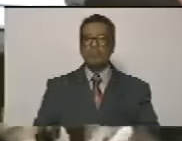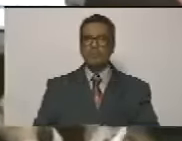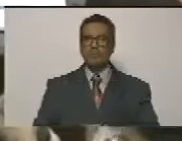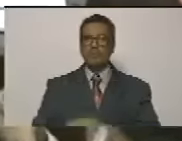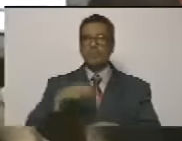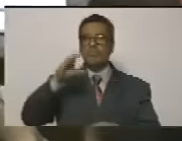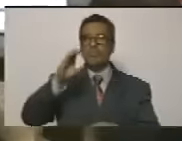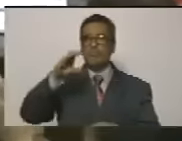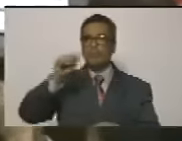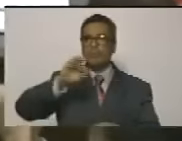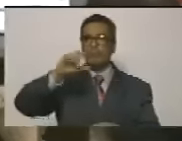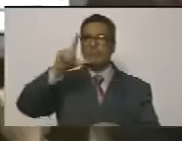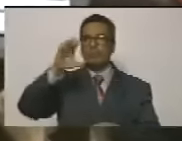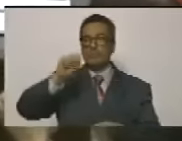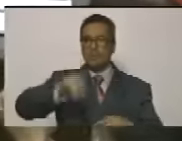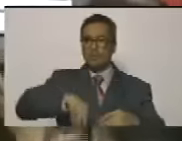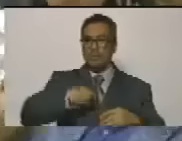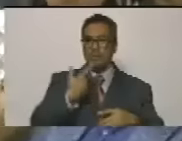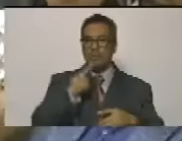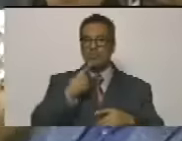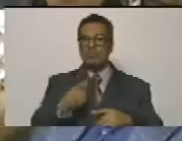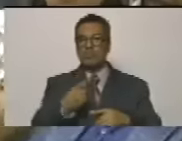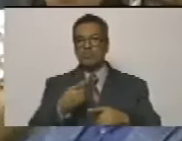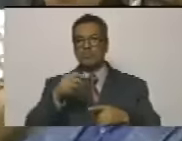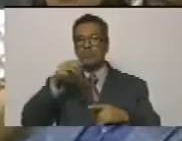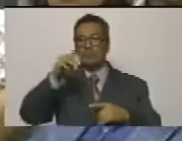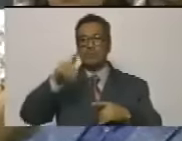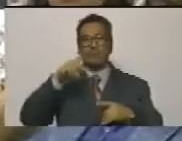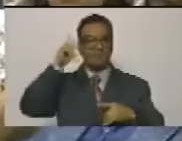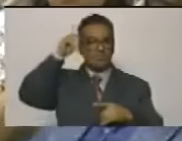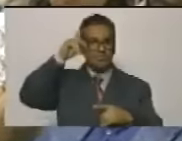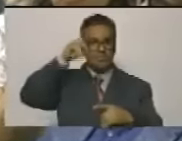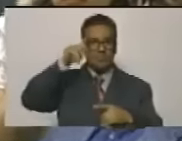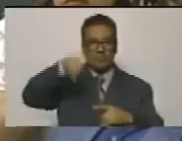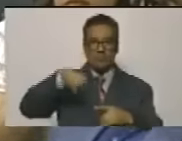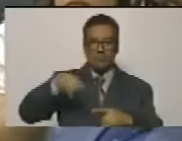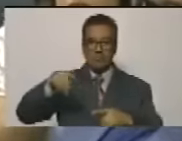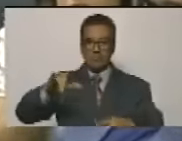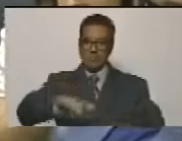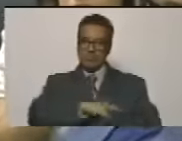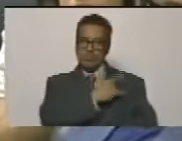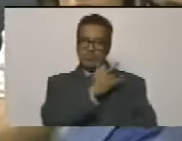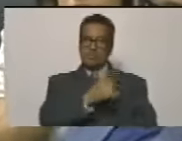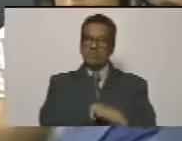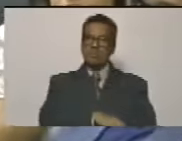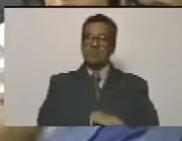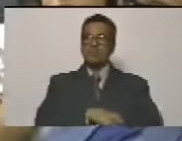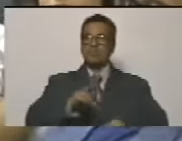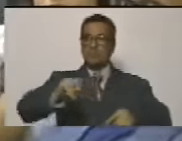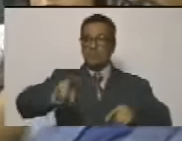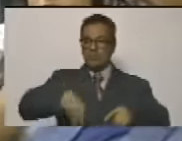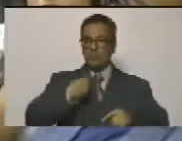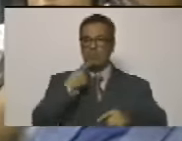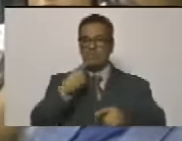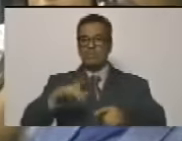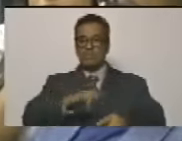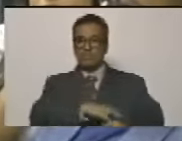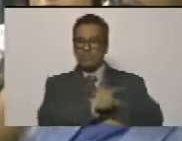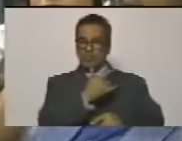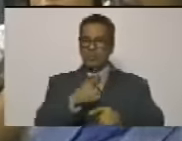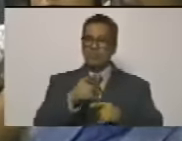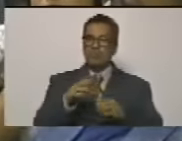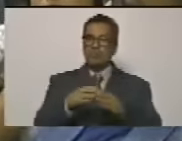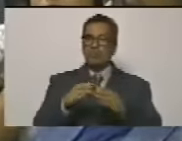Carlos Escarraja, podemos hablar de Carlos Escarraja Malavé como el profesor universitario, podemos hablar de Carlos